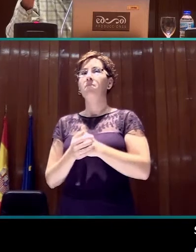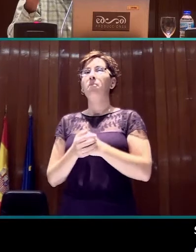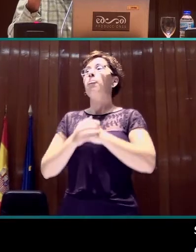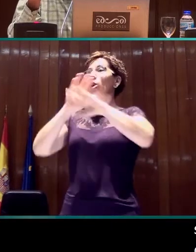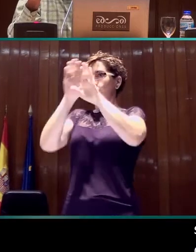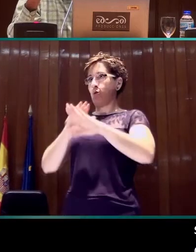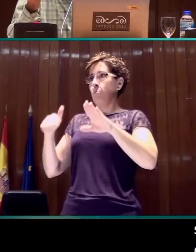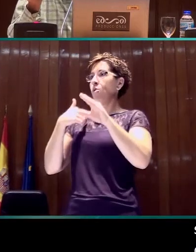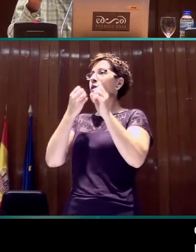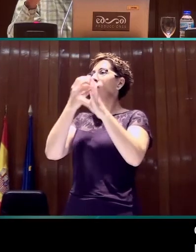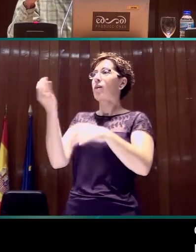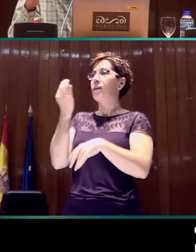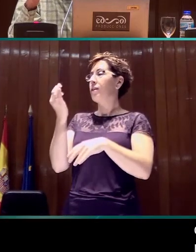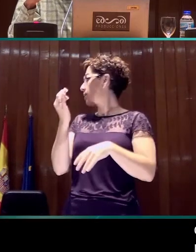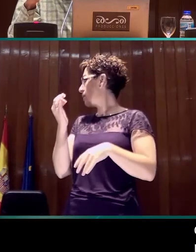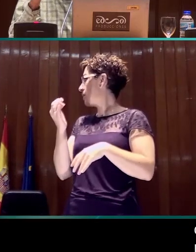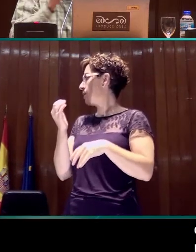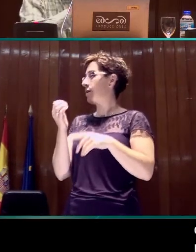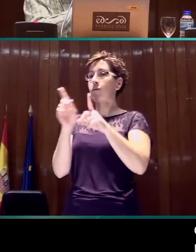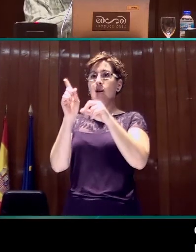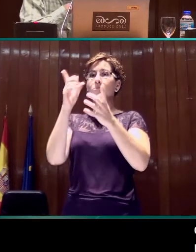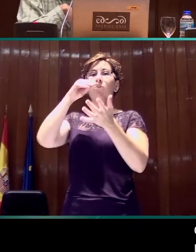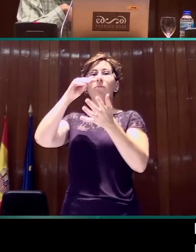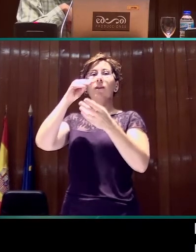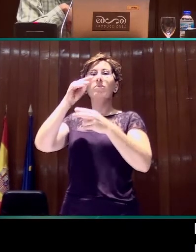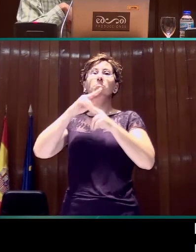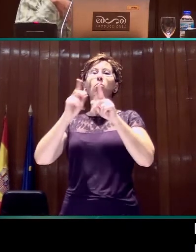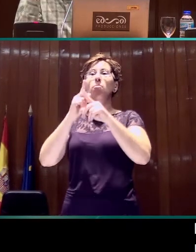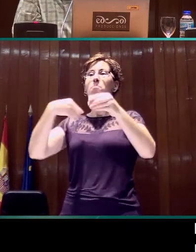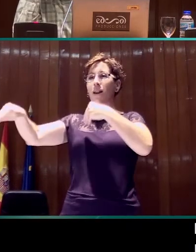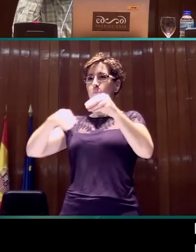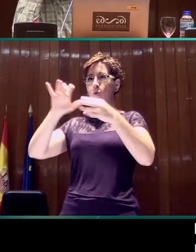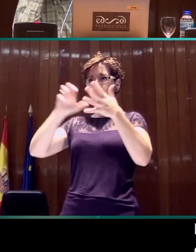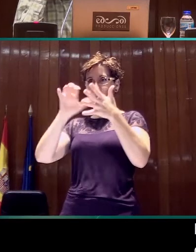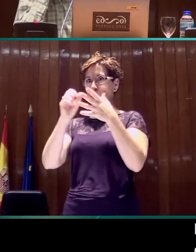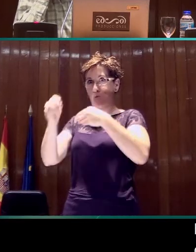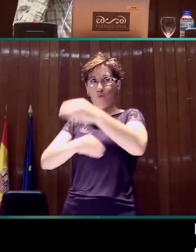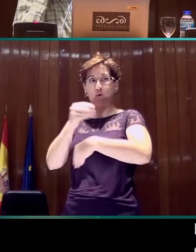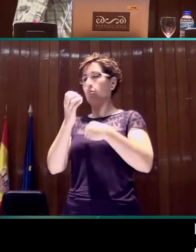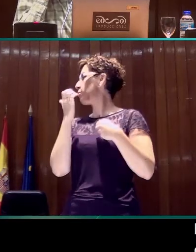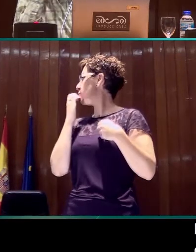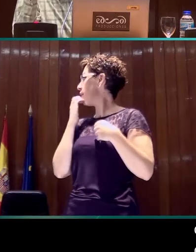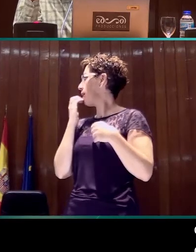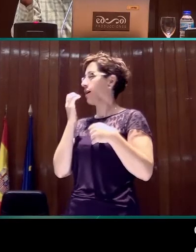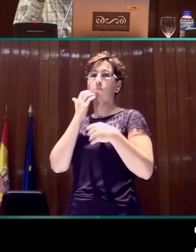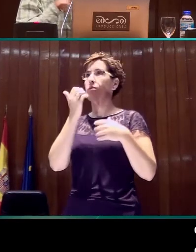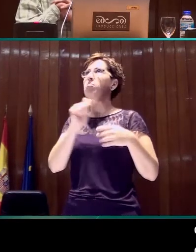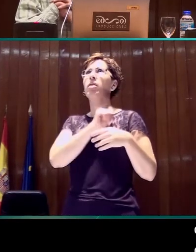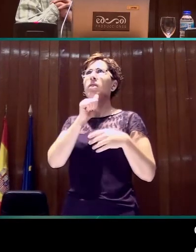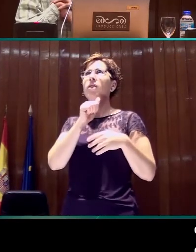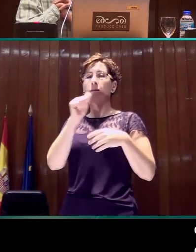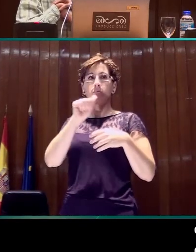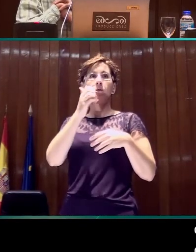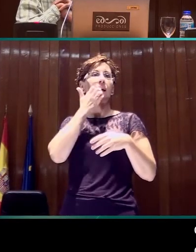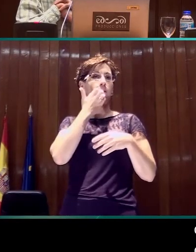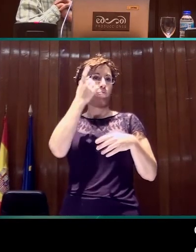dirigimos gestos, manipulaciones, que manipulamos la boya lista. En este caso, presento un ejemplo de una conferencia en la que una